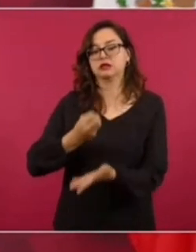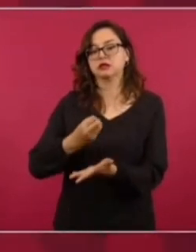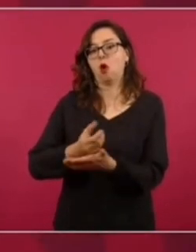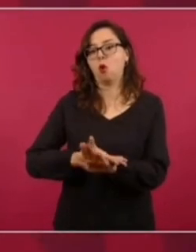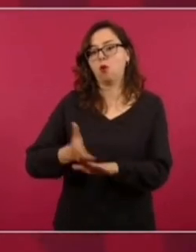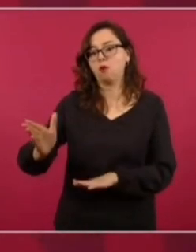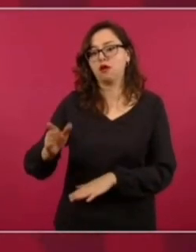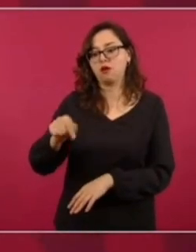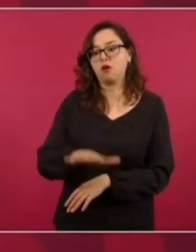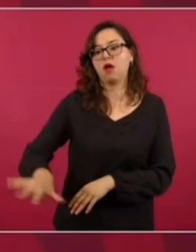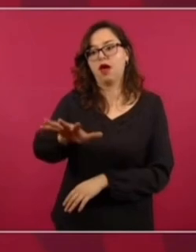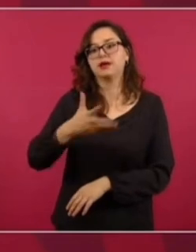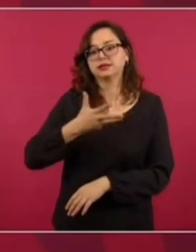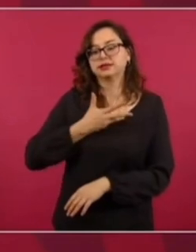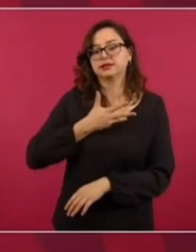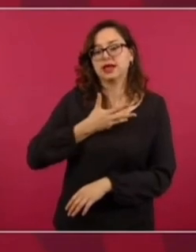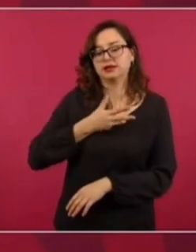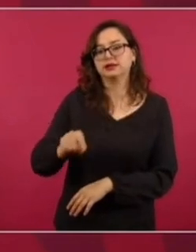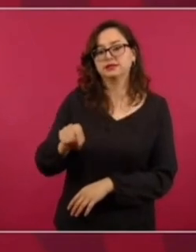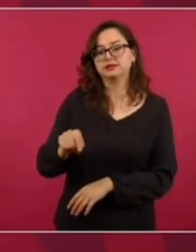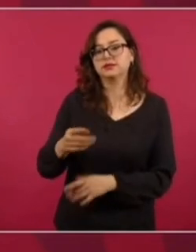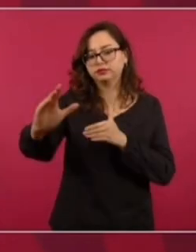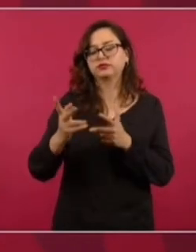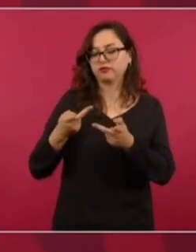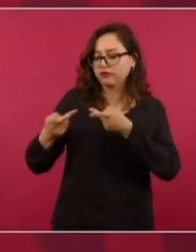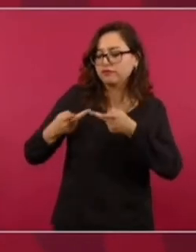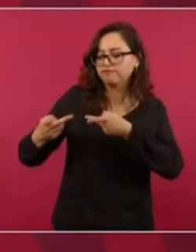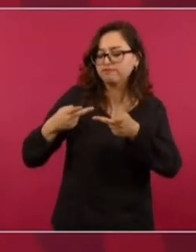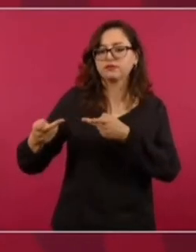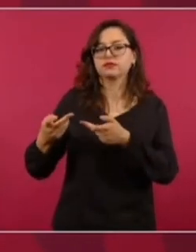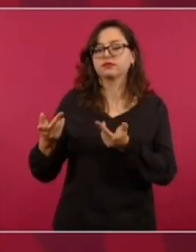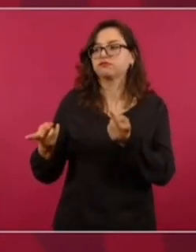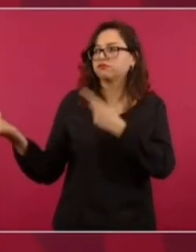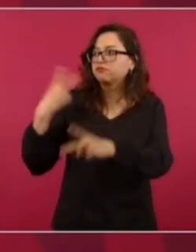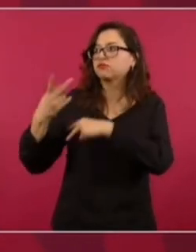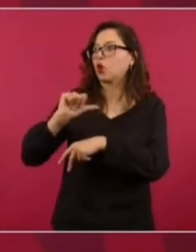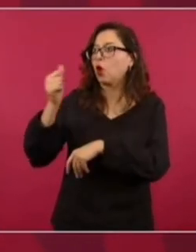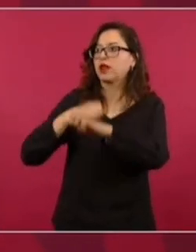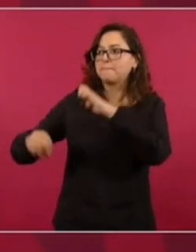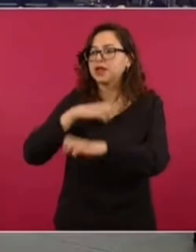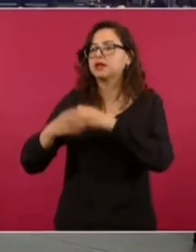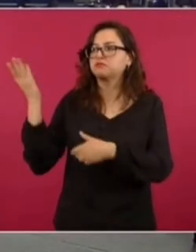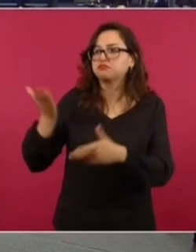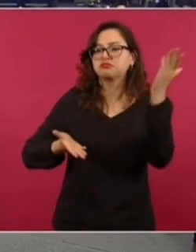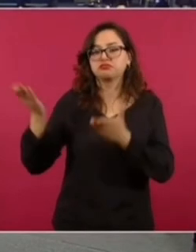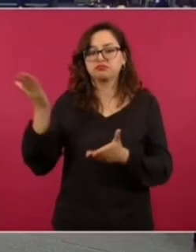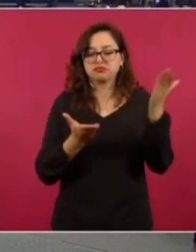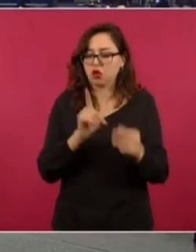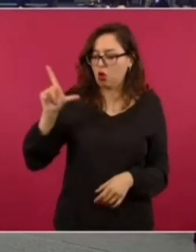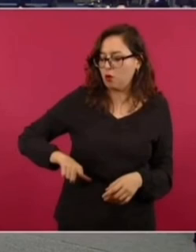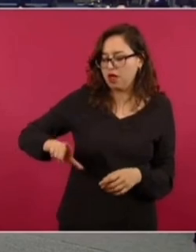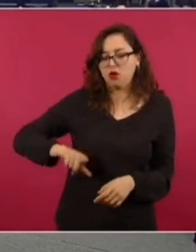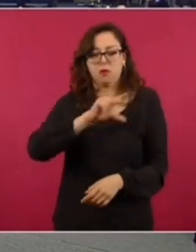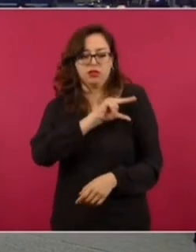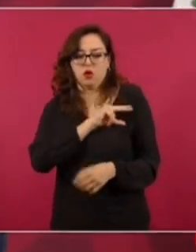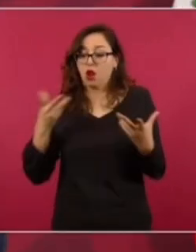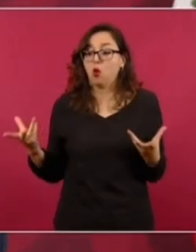que hay en Sonora para la producción de baterías con inversión pública y privada.